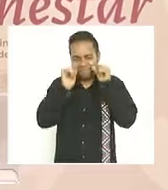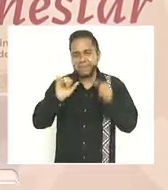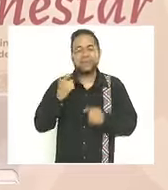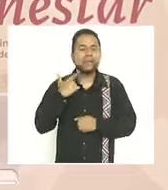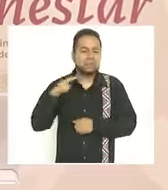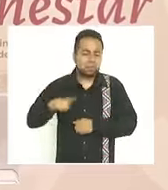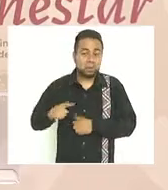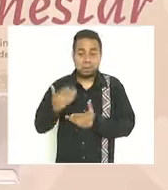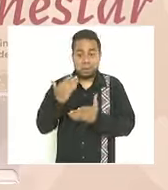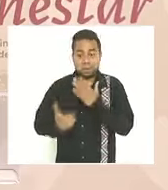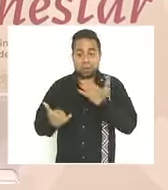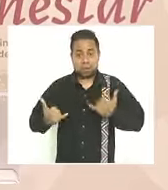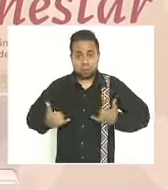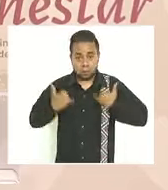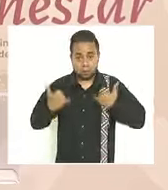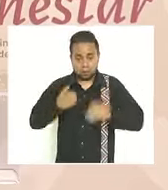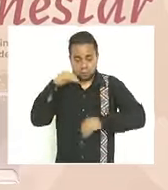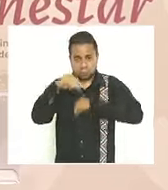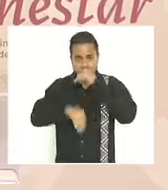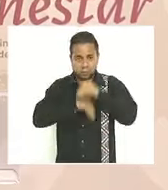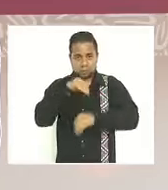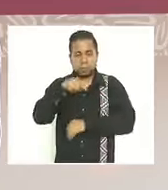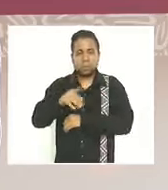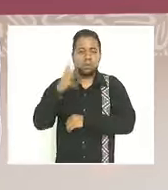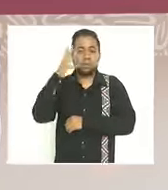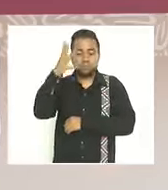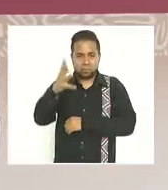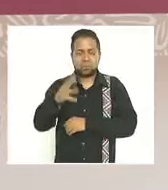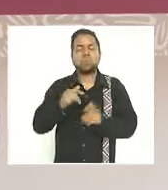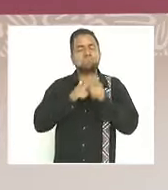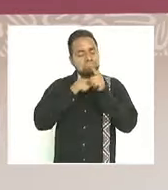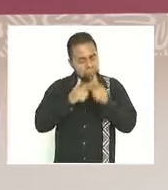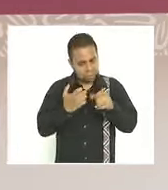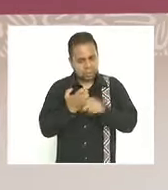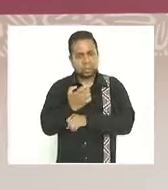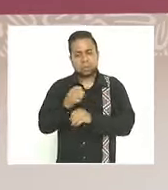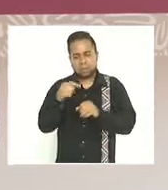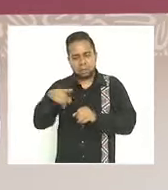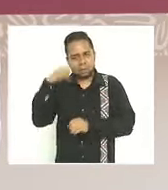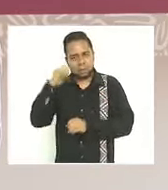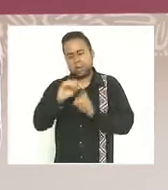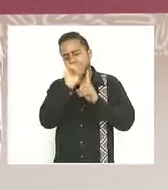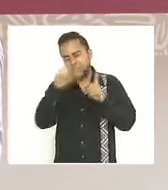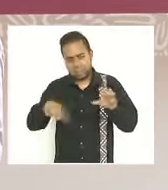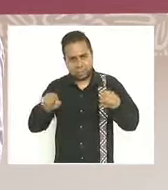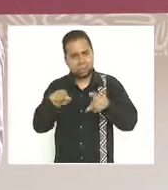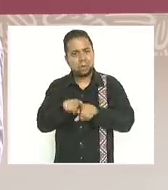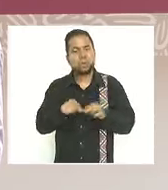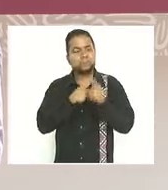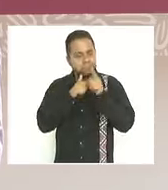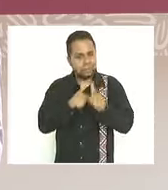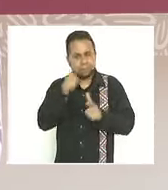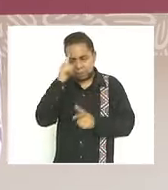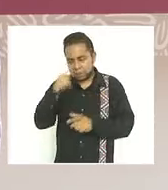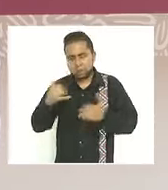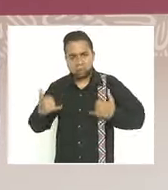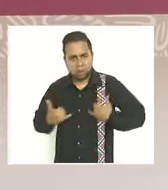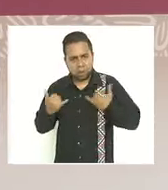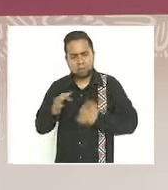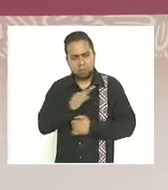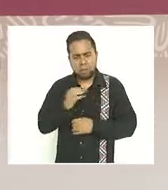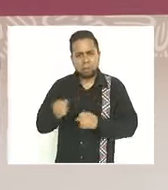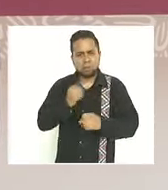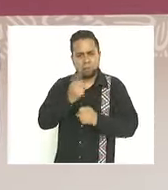construyendo el futuro va a continuar su implementación en Oaxaca y en todos los estados del país para seguir brindando a los jóvenes una alternativa